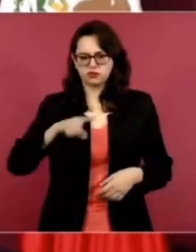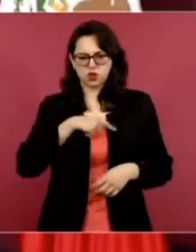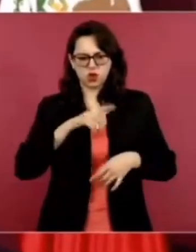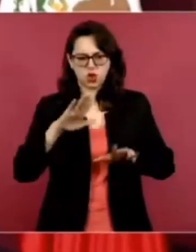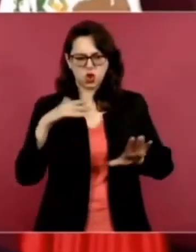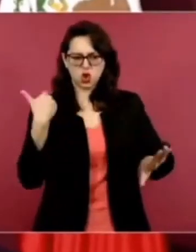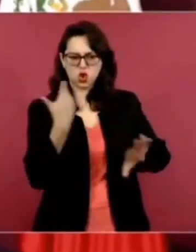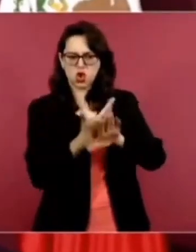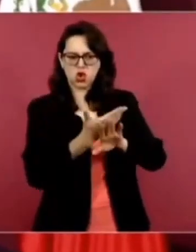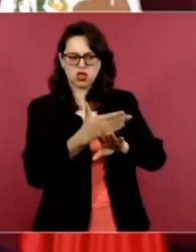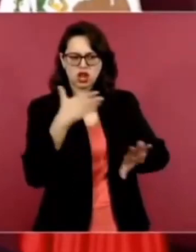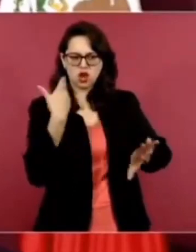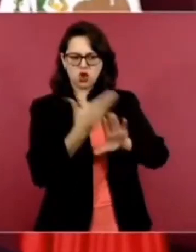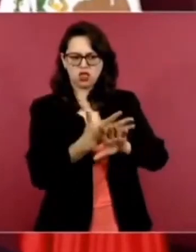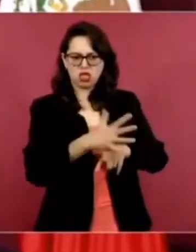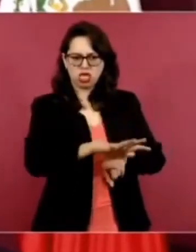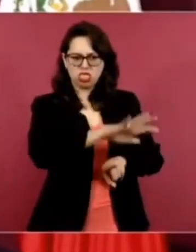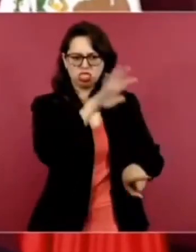era antes.